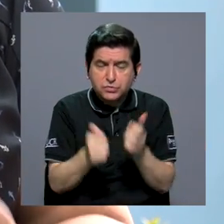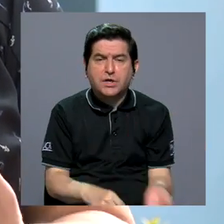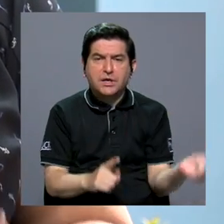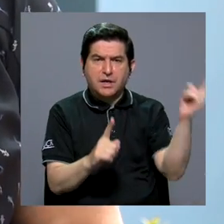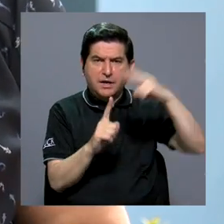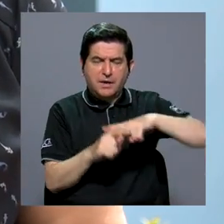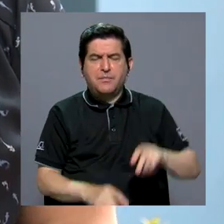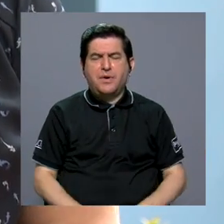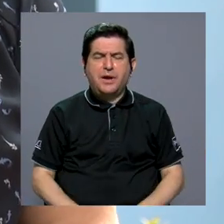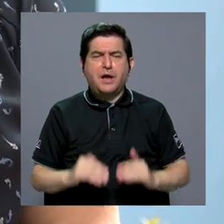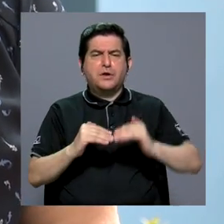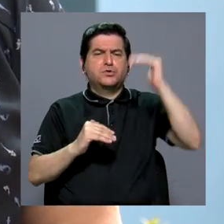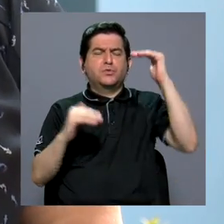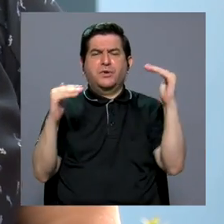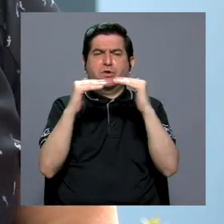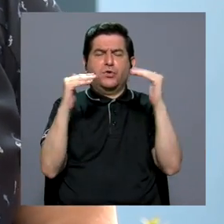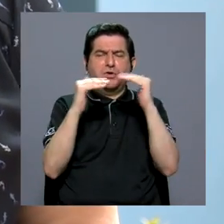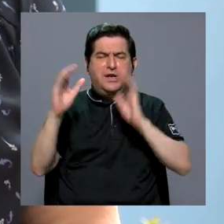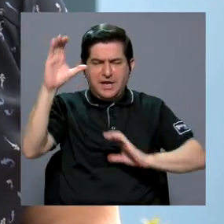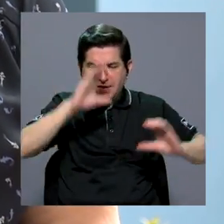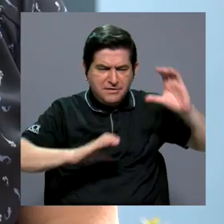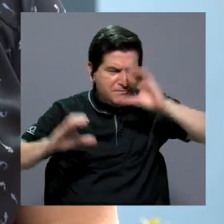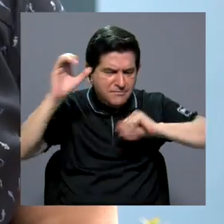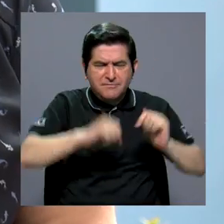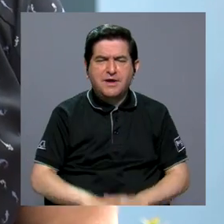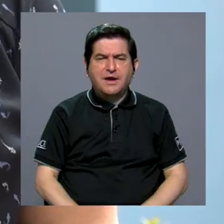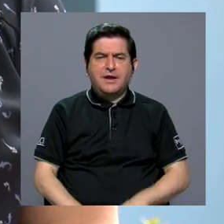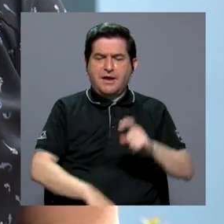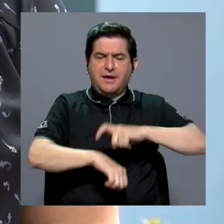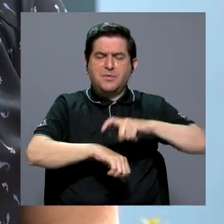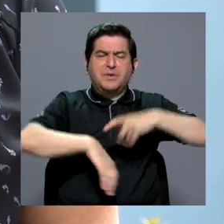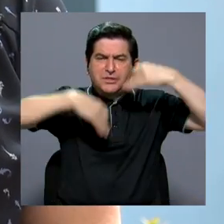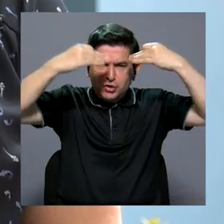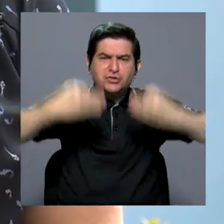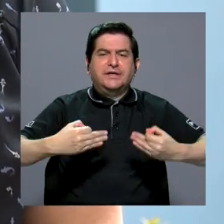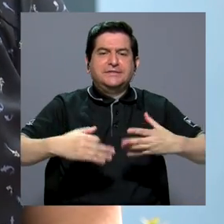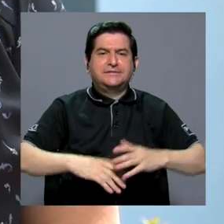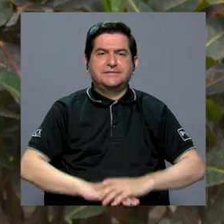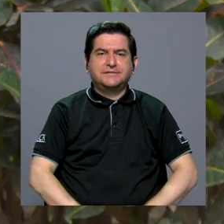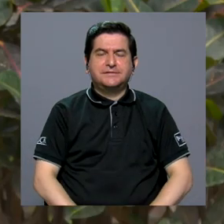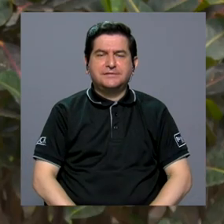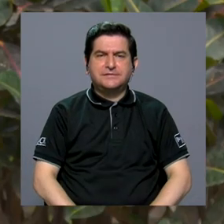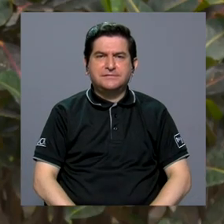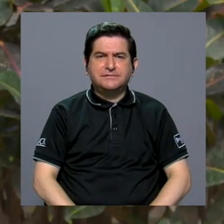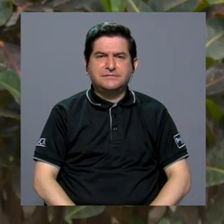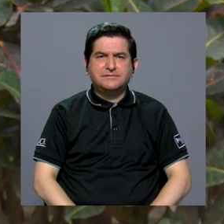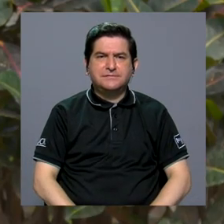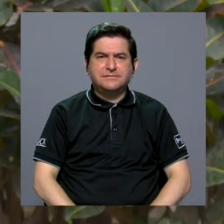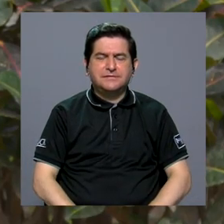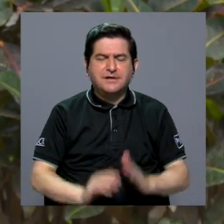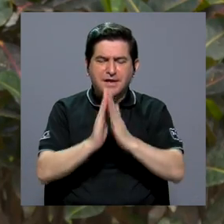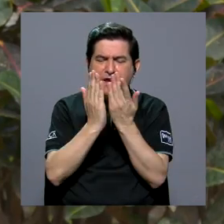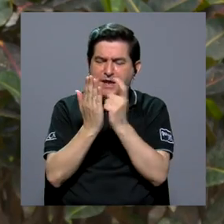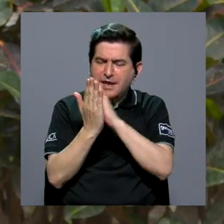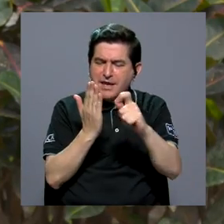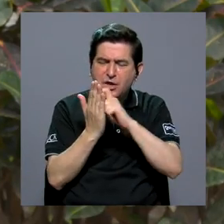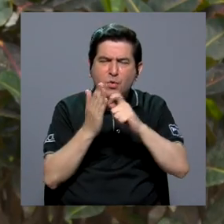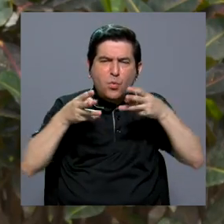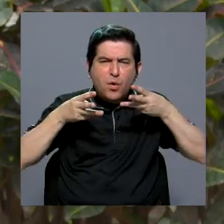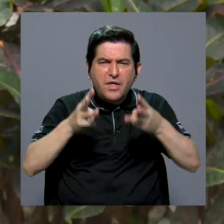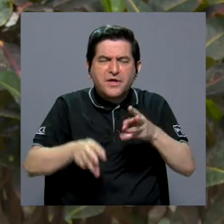apliquen los mayores estándares científicos para tomar esas decisiones. ¿Qué encontramos en estos cuadernos